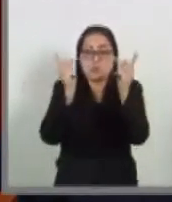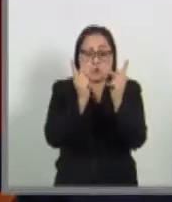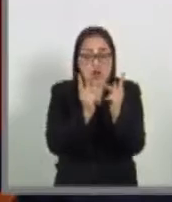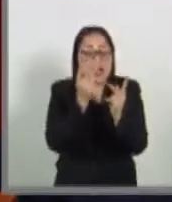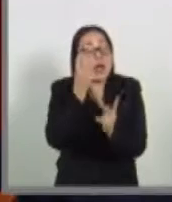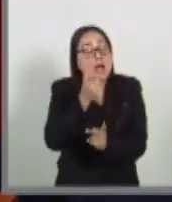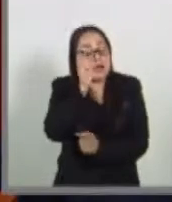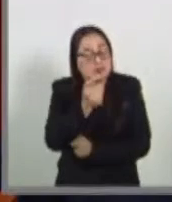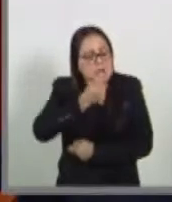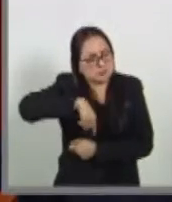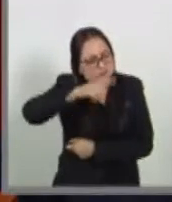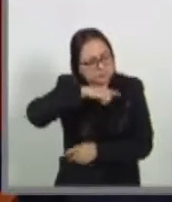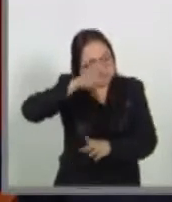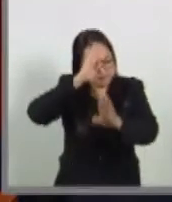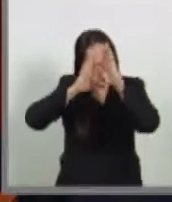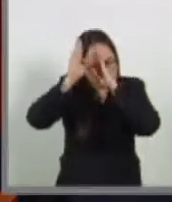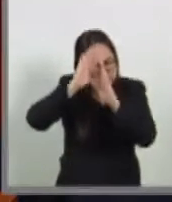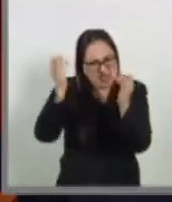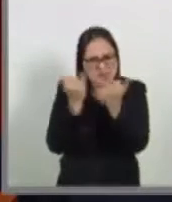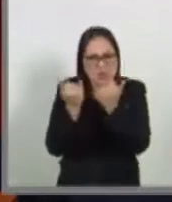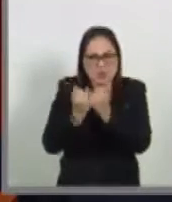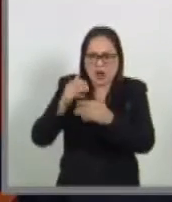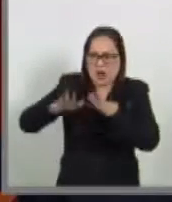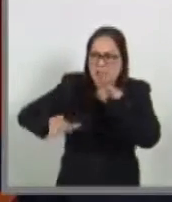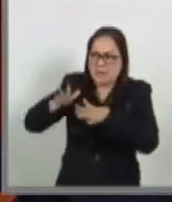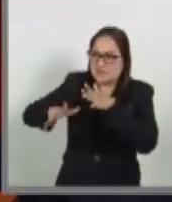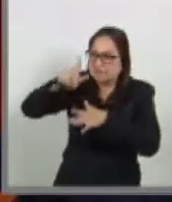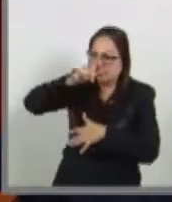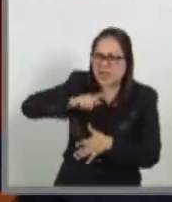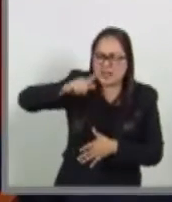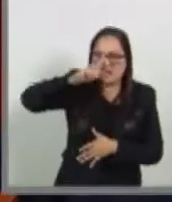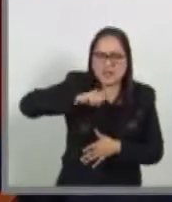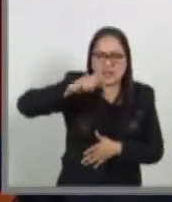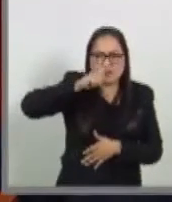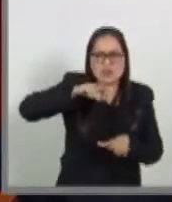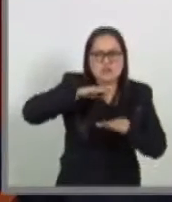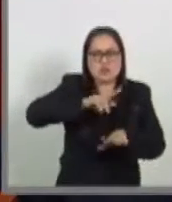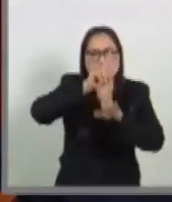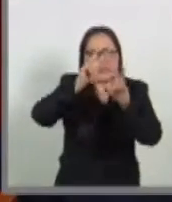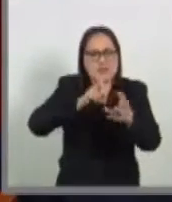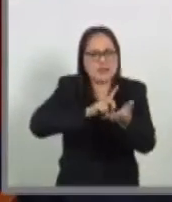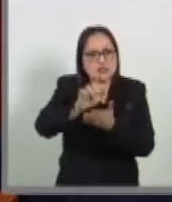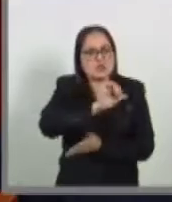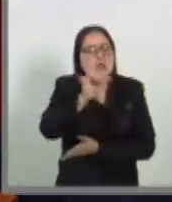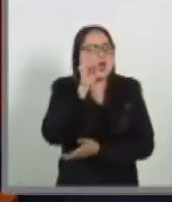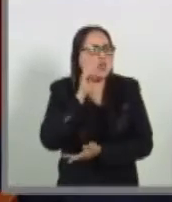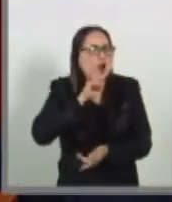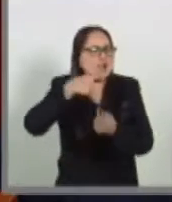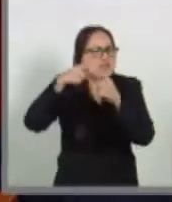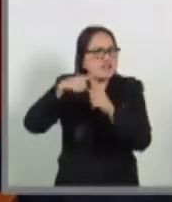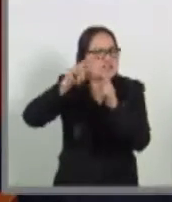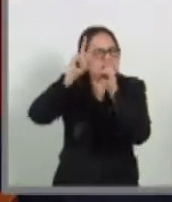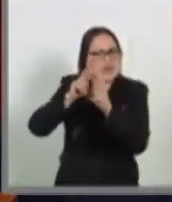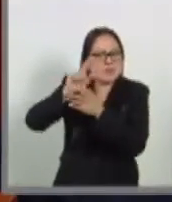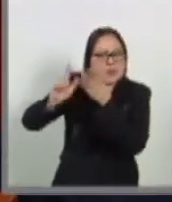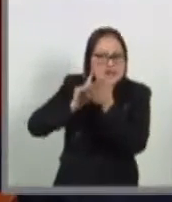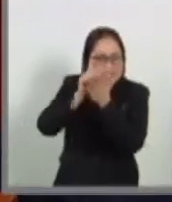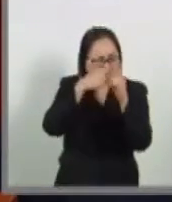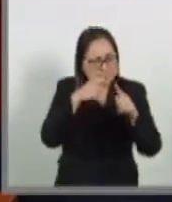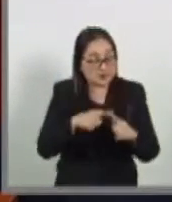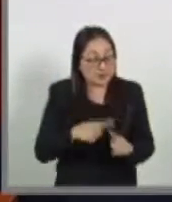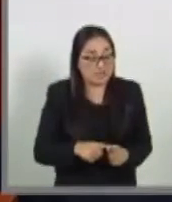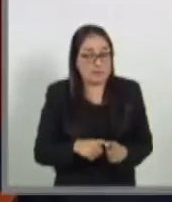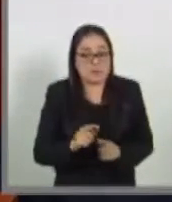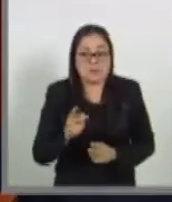reflexionar si no tenemos estas omisiones en cuanto a los derechos y avances del derecho de la mujer en otros cuerpos legislativos. Esta